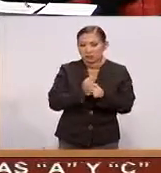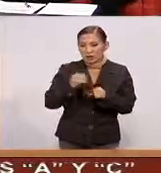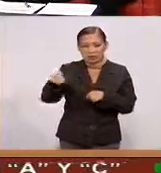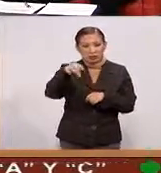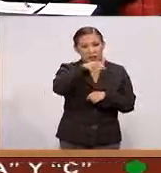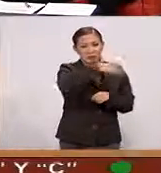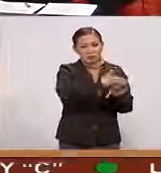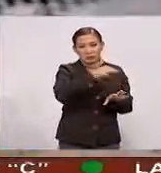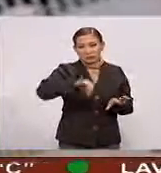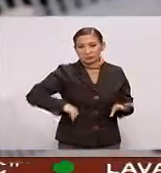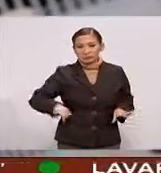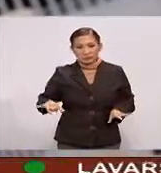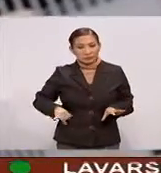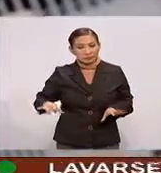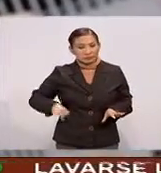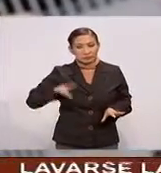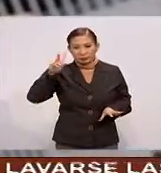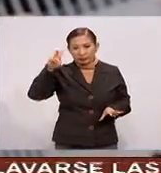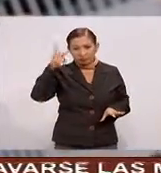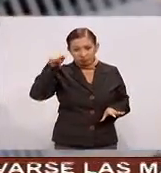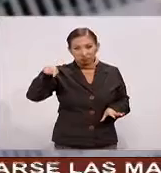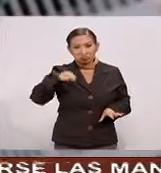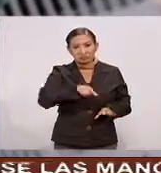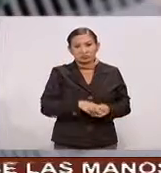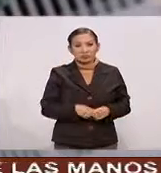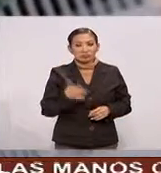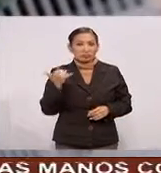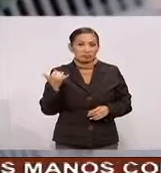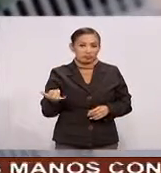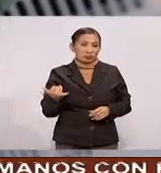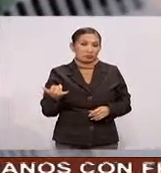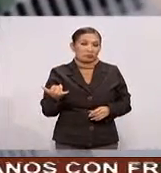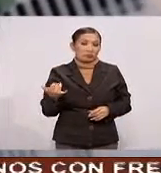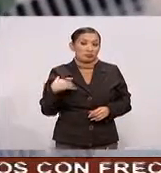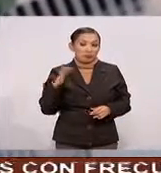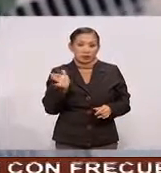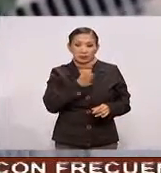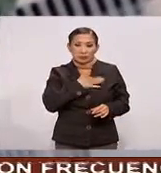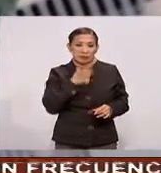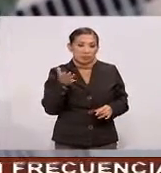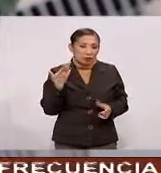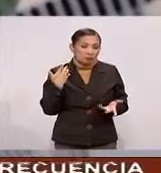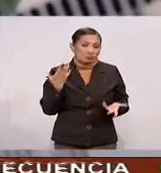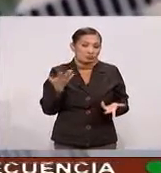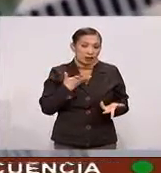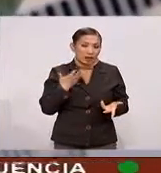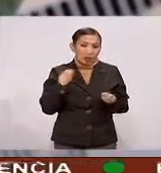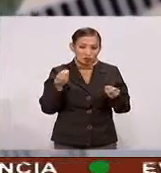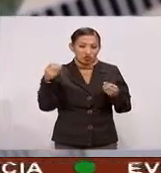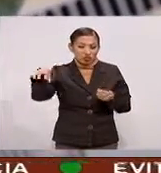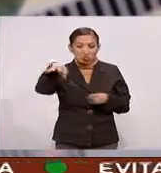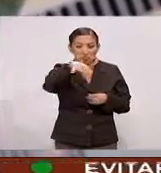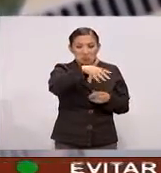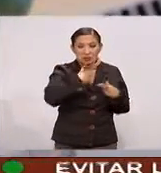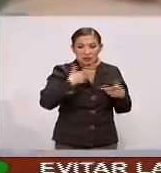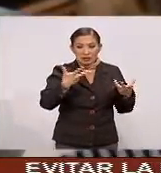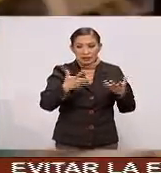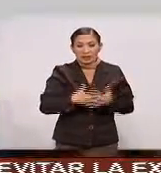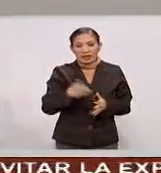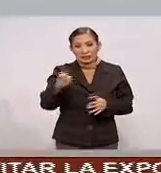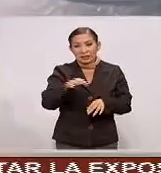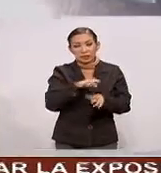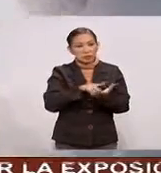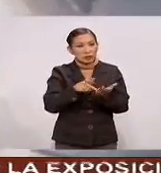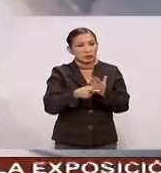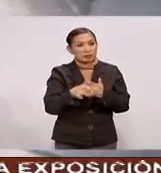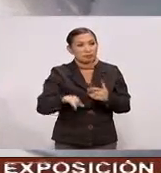bastante interesantes En el Poli Y pues sí Es algo bueno Por ahí Que haya tantas personas Este es un proyecto